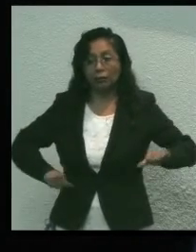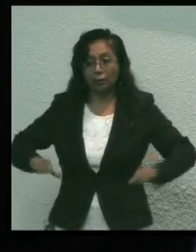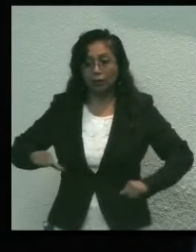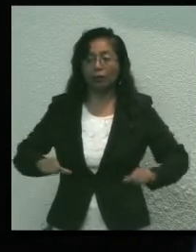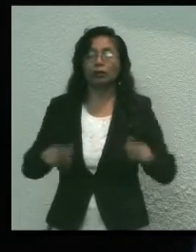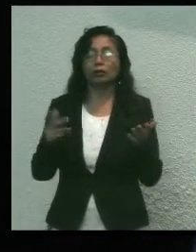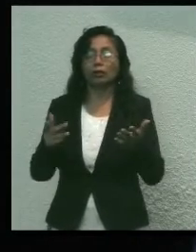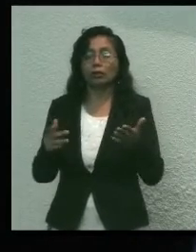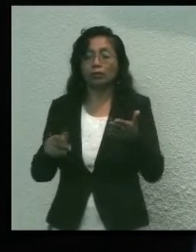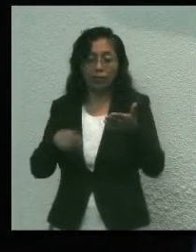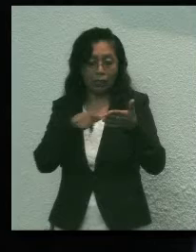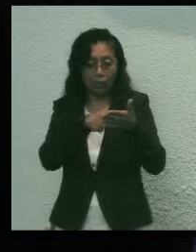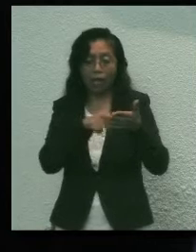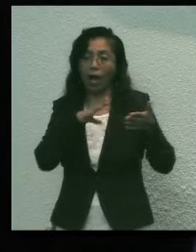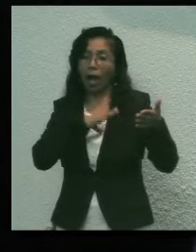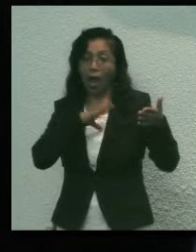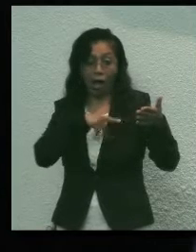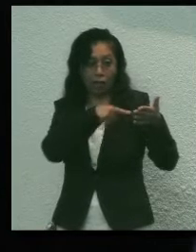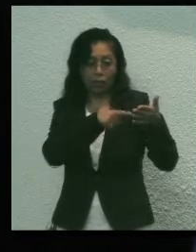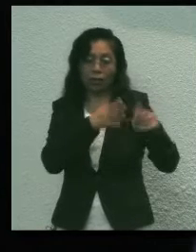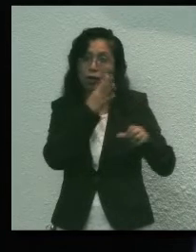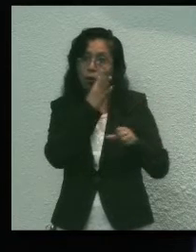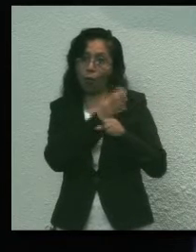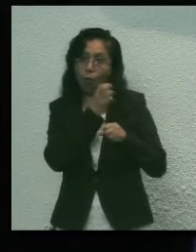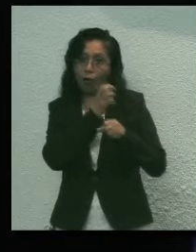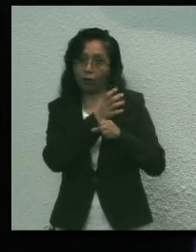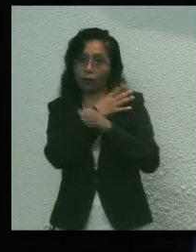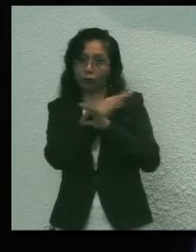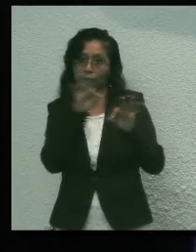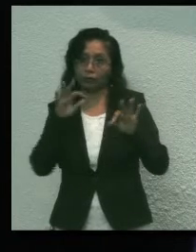datos y cifras que contiene su informe de gobierno.